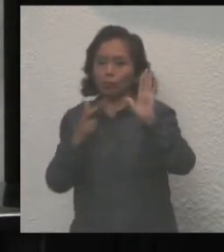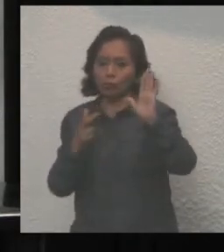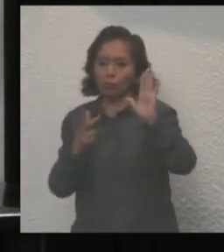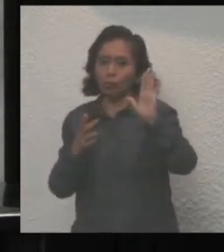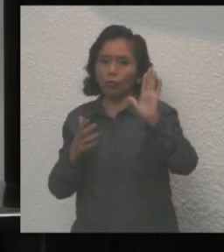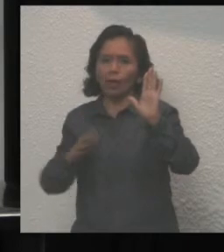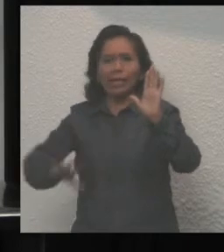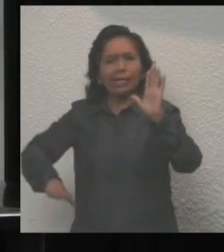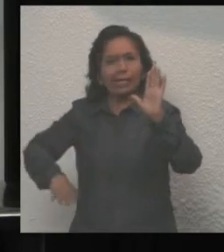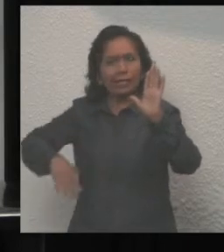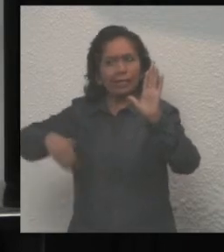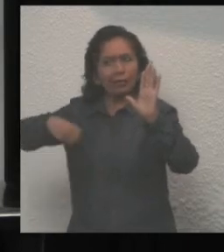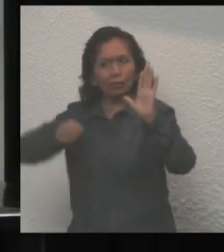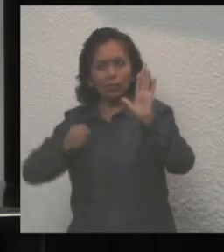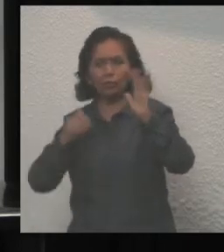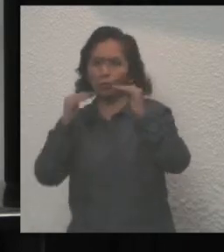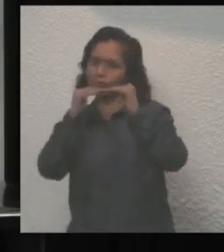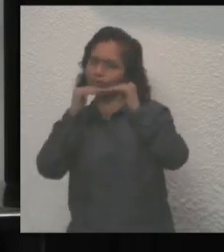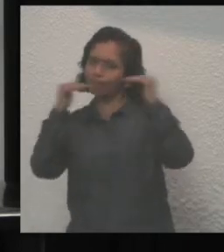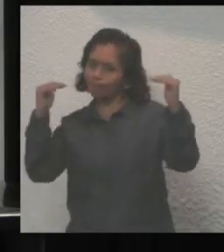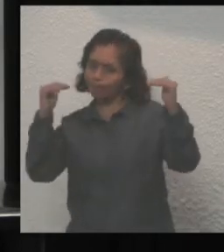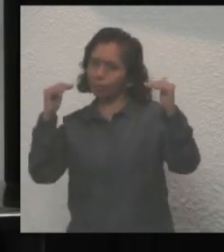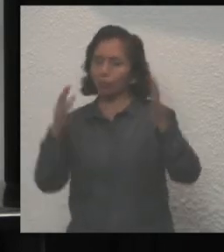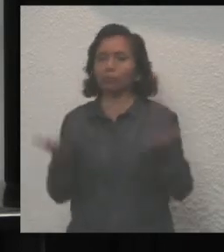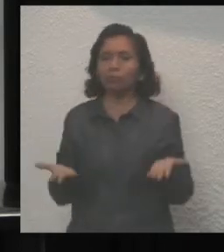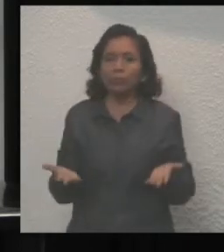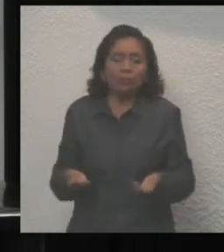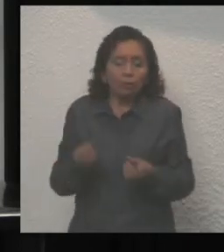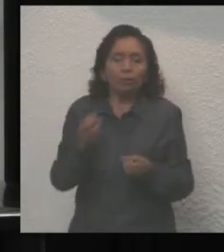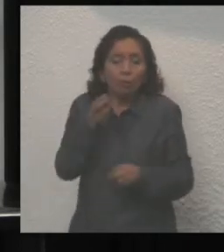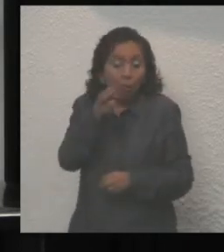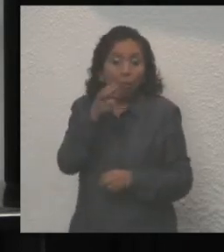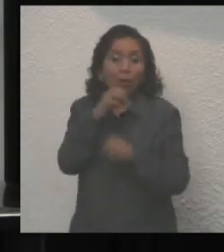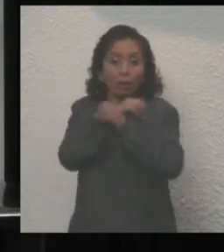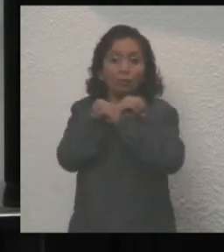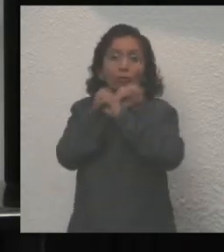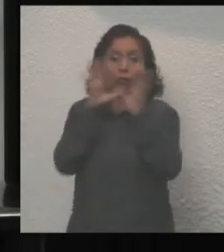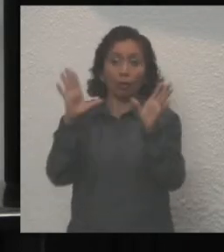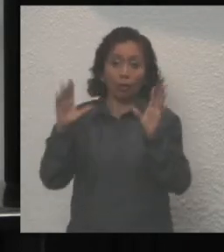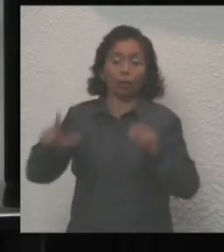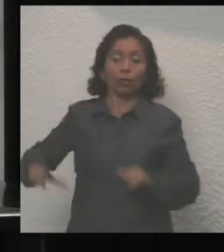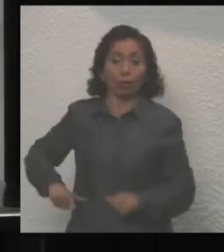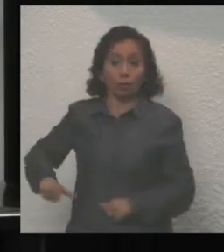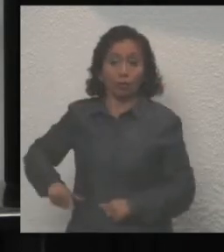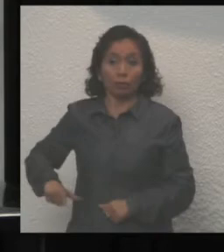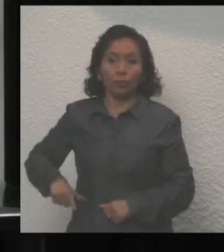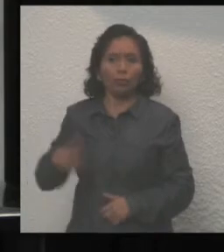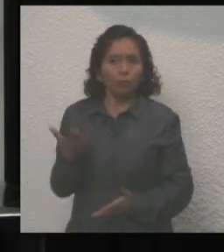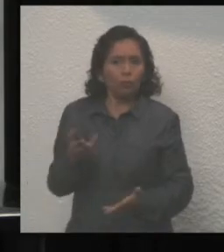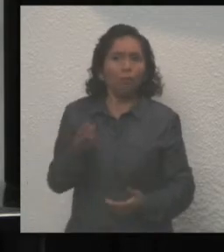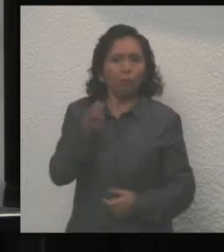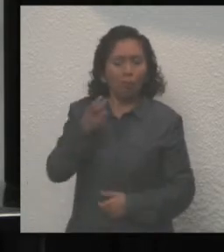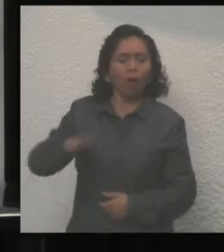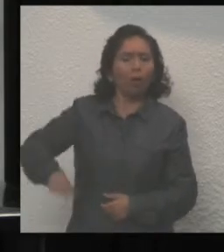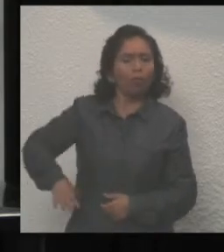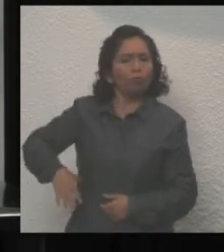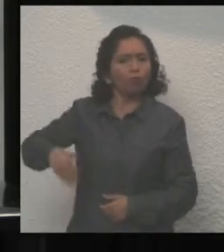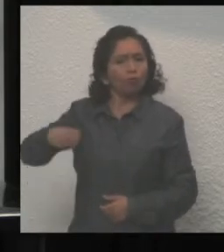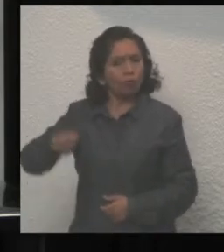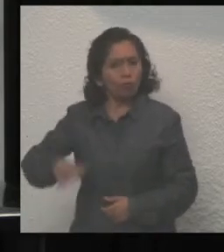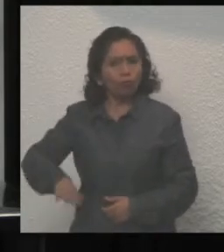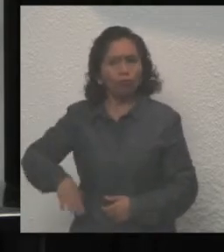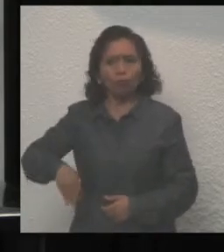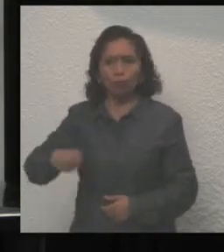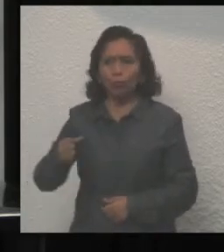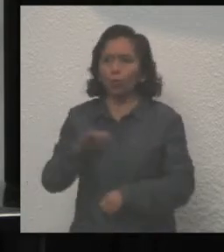al esfuerzo que aplicas. Y está más que claro que este gobierno ha aplicado un gran esfuerzo. Por eso